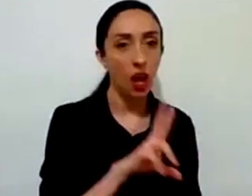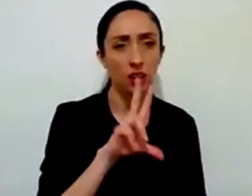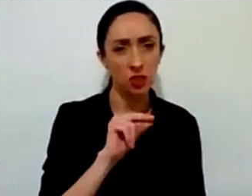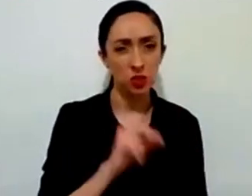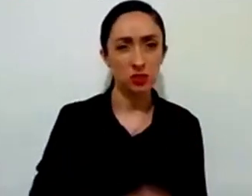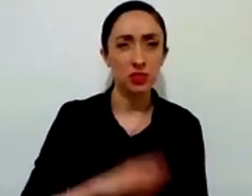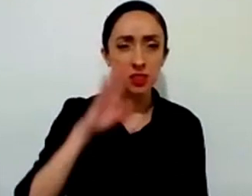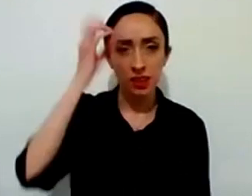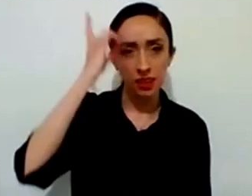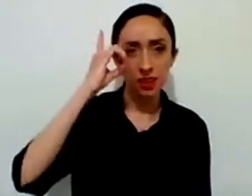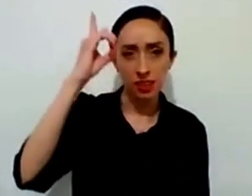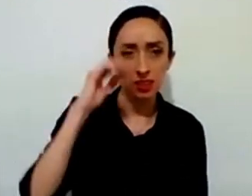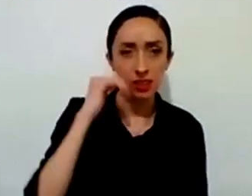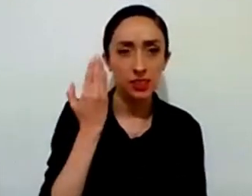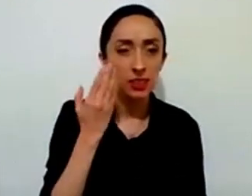firmar un contrato sí muy bien